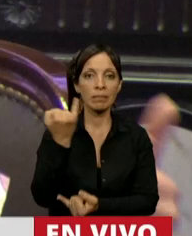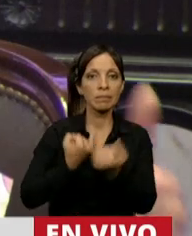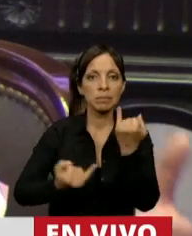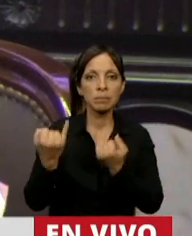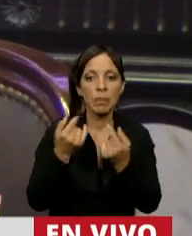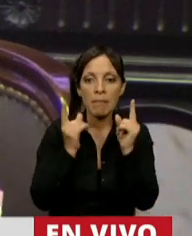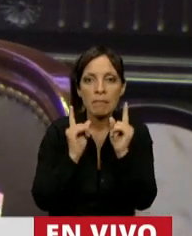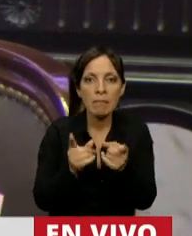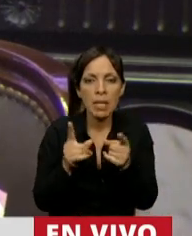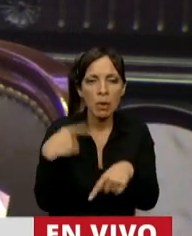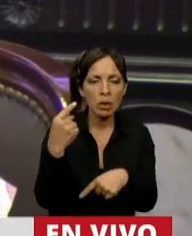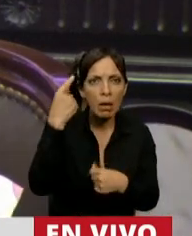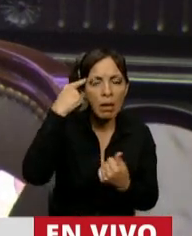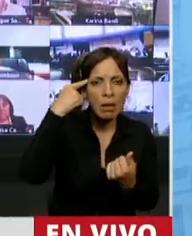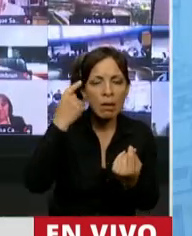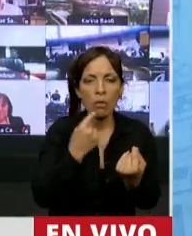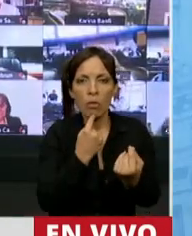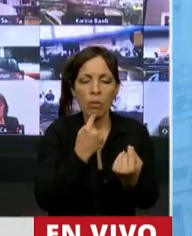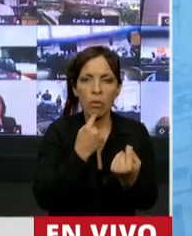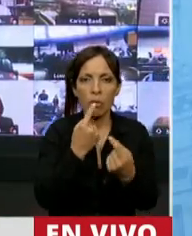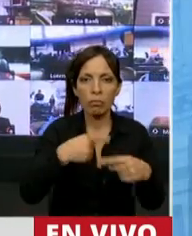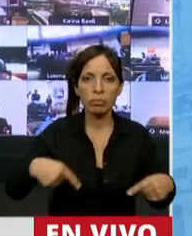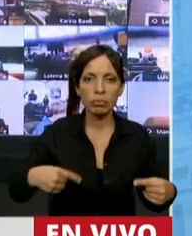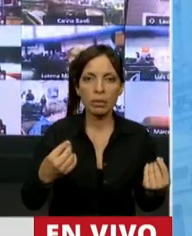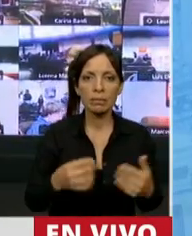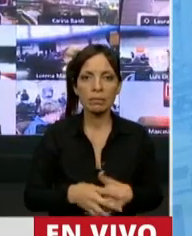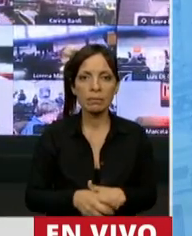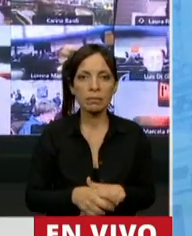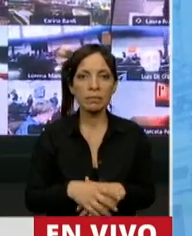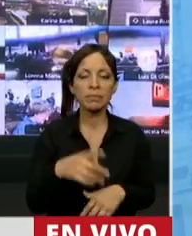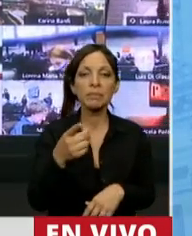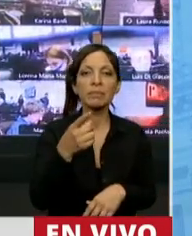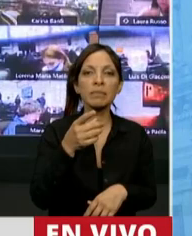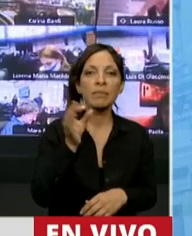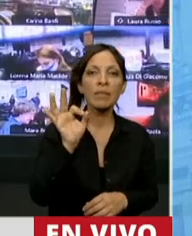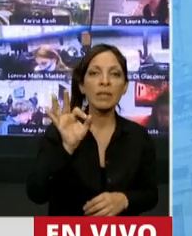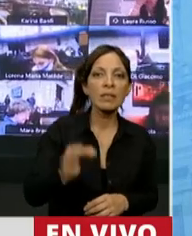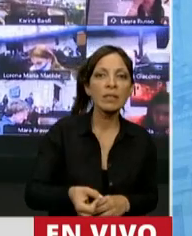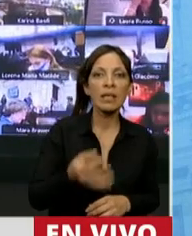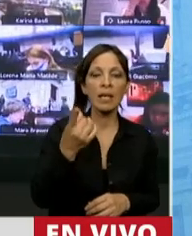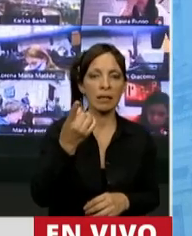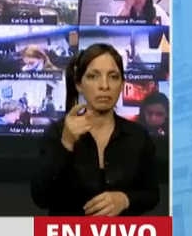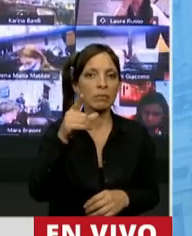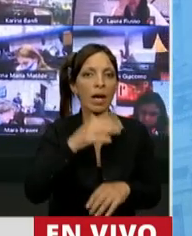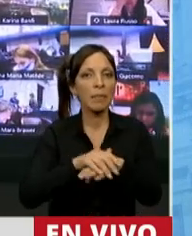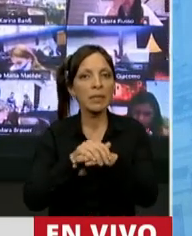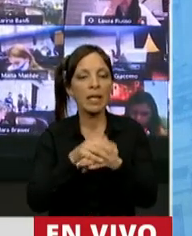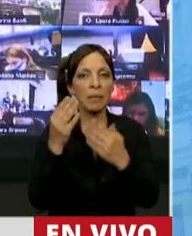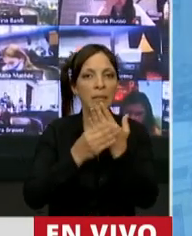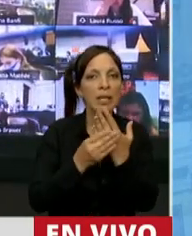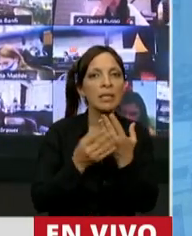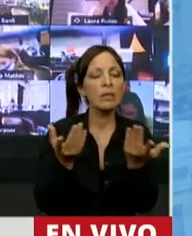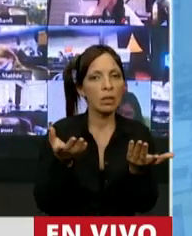todo esto que no le encontramos explicaciones, señor Presidente. Y sé de su amistad con el Ministro qué bueno sería